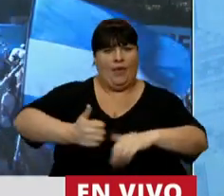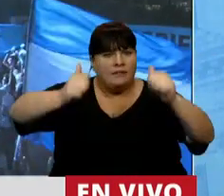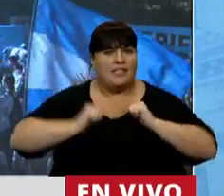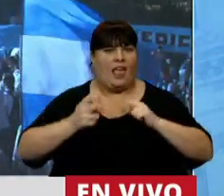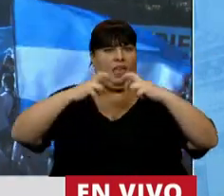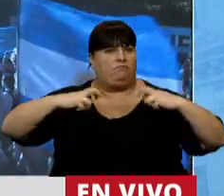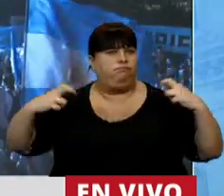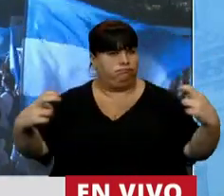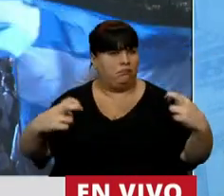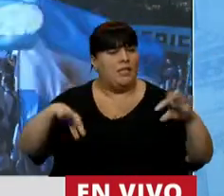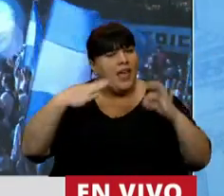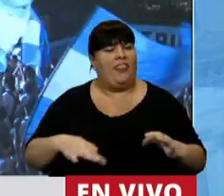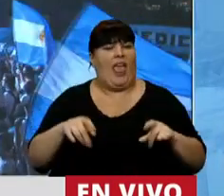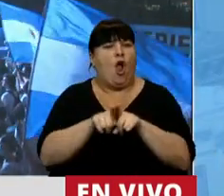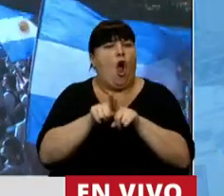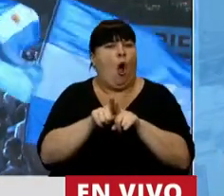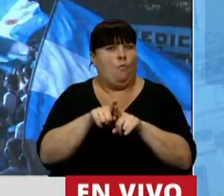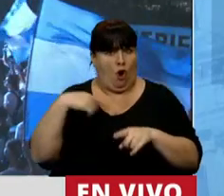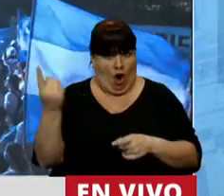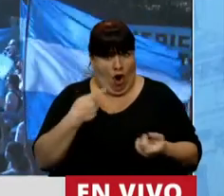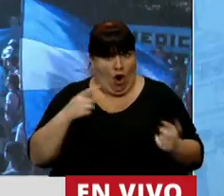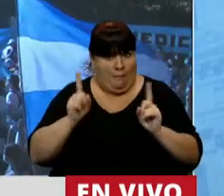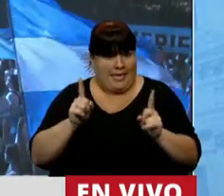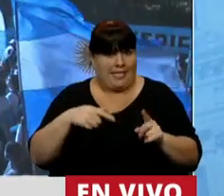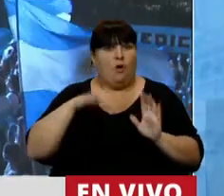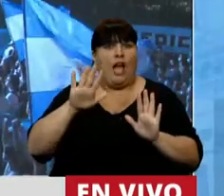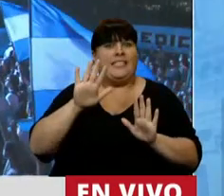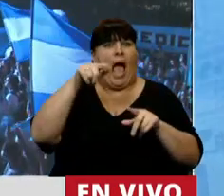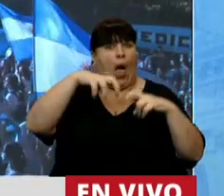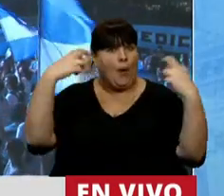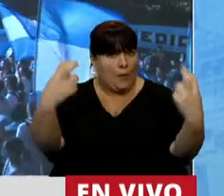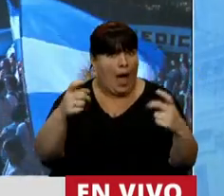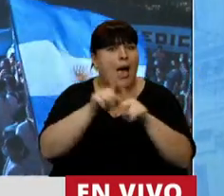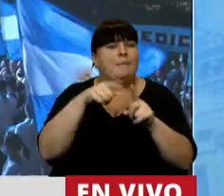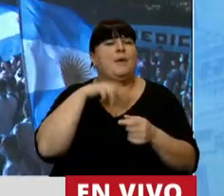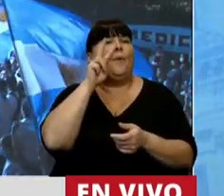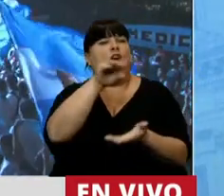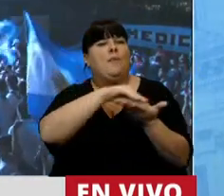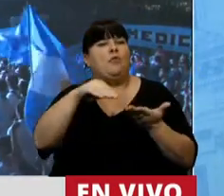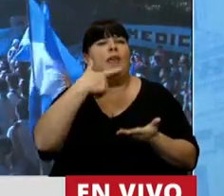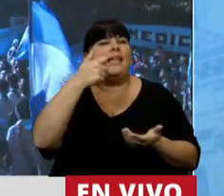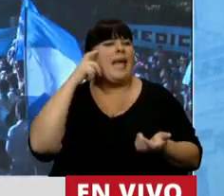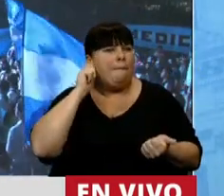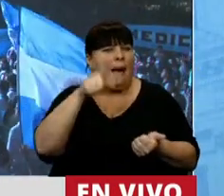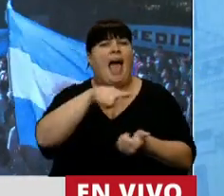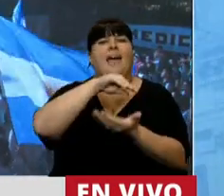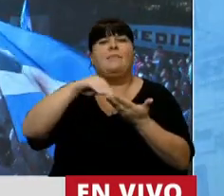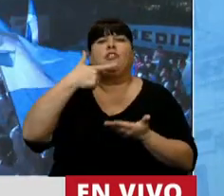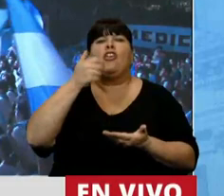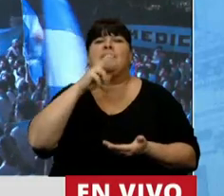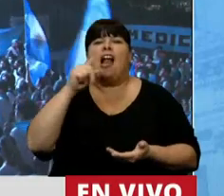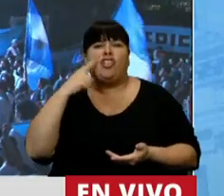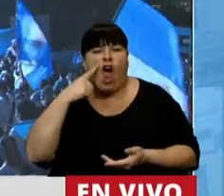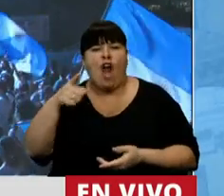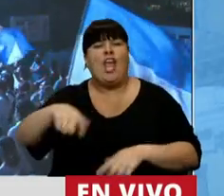en nuestra banca y estemos como estábamos mucho de los que estuvimos ahí, como le veo a la diputada Zapá, como le veo a diputada Sartor, y que